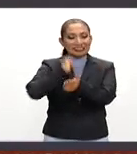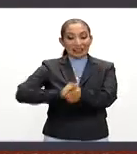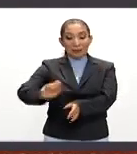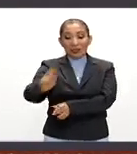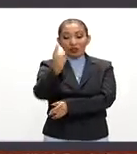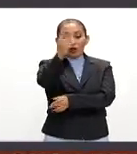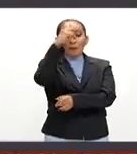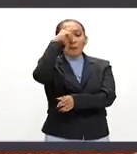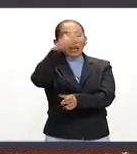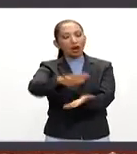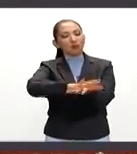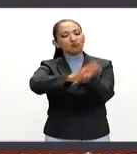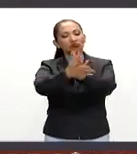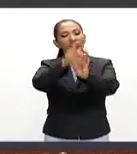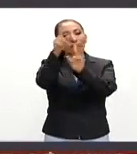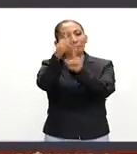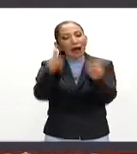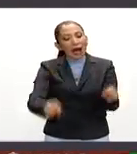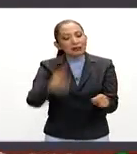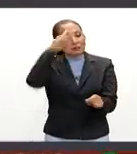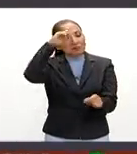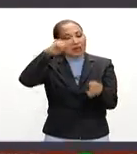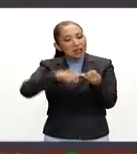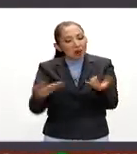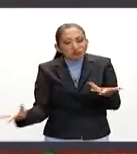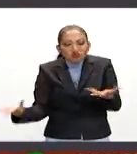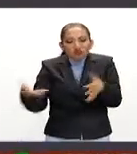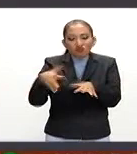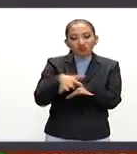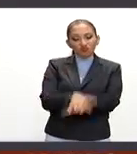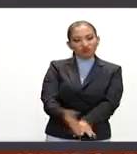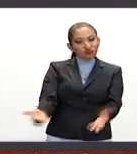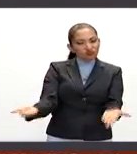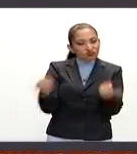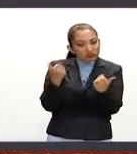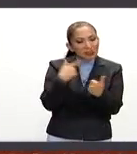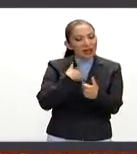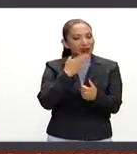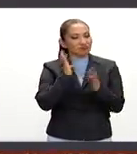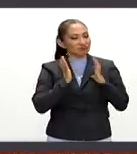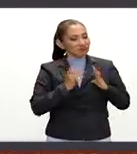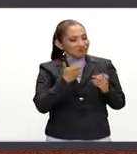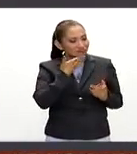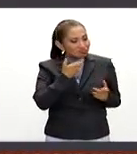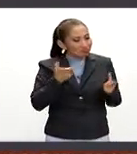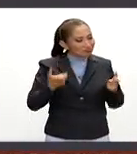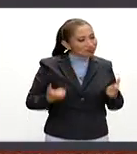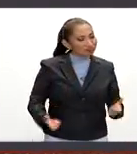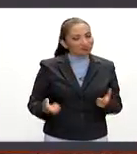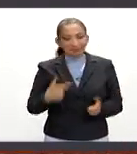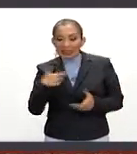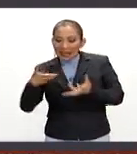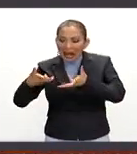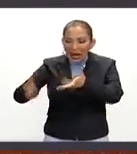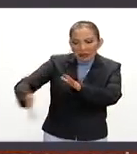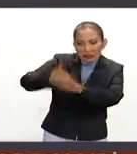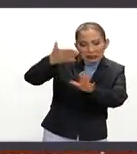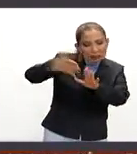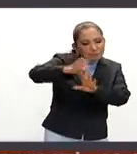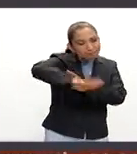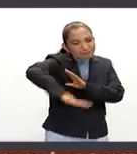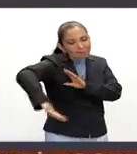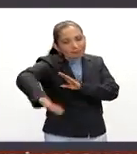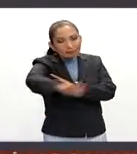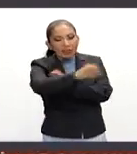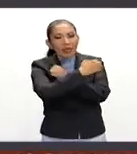un México en paz un México incluyente un México próspero y al igual que Calles un México